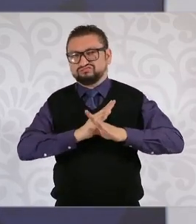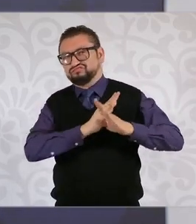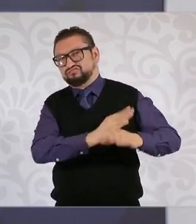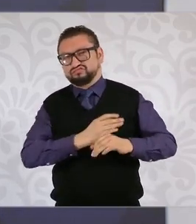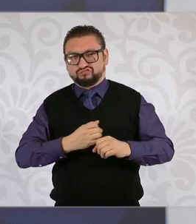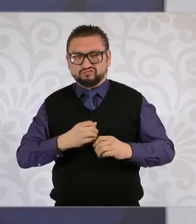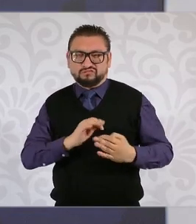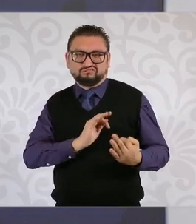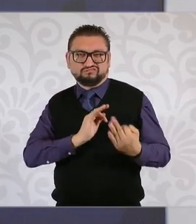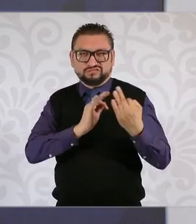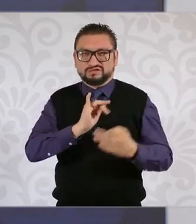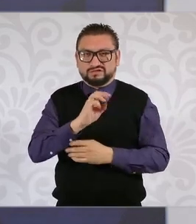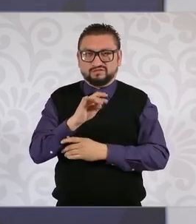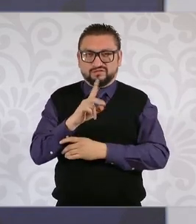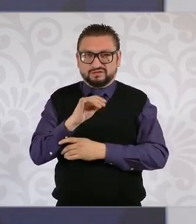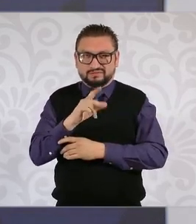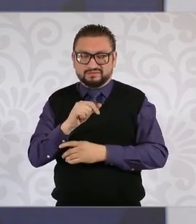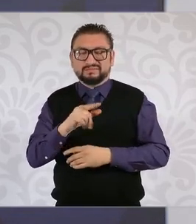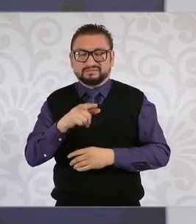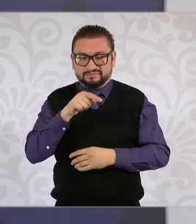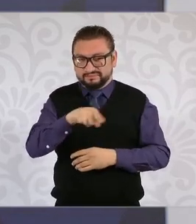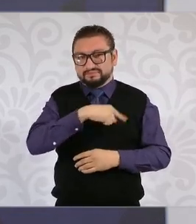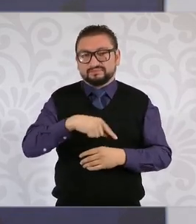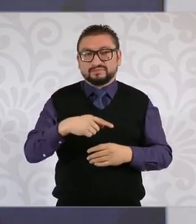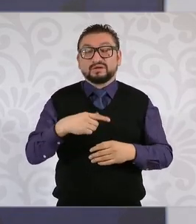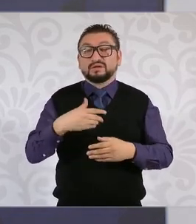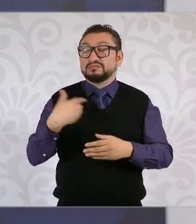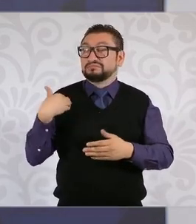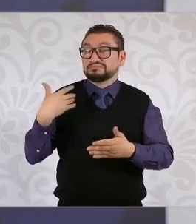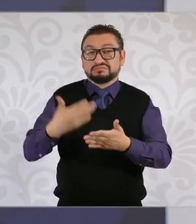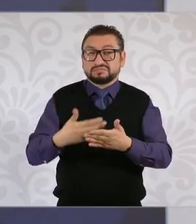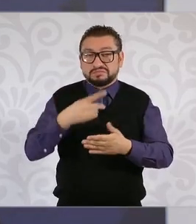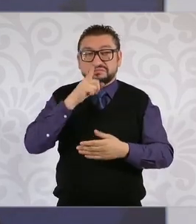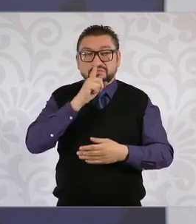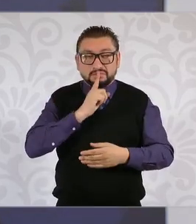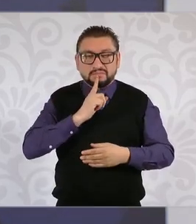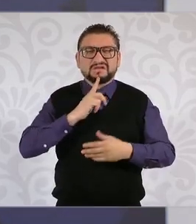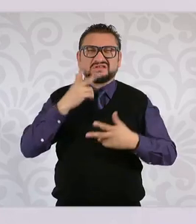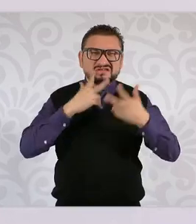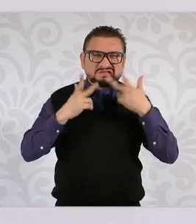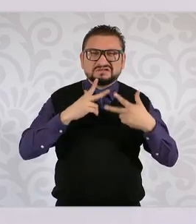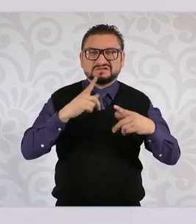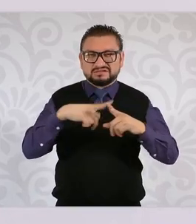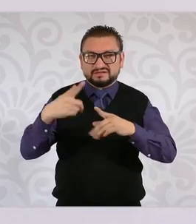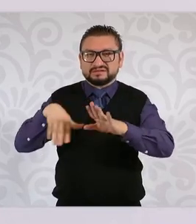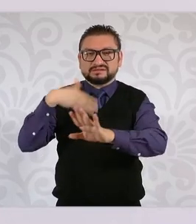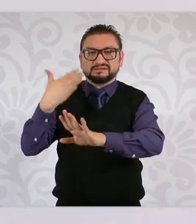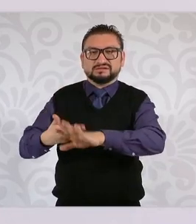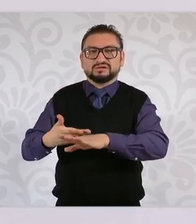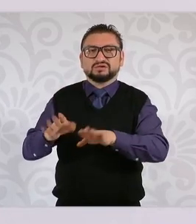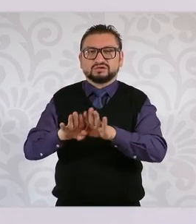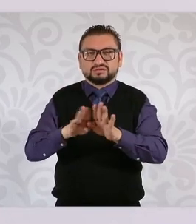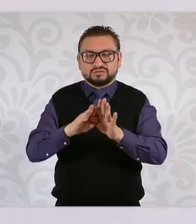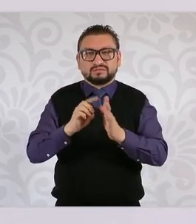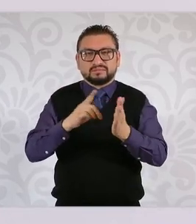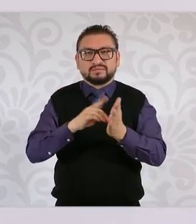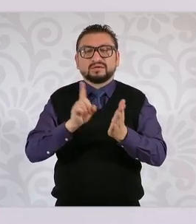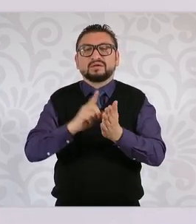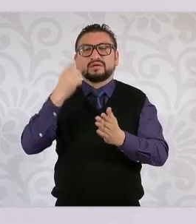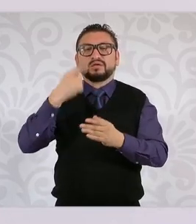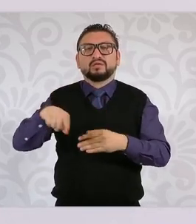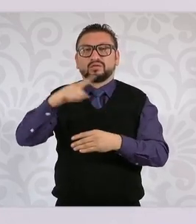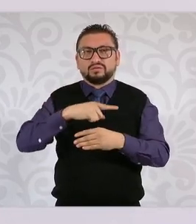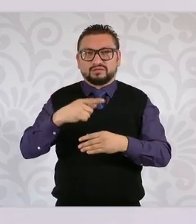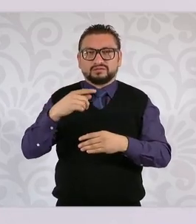Durante estos últimos días hubo una avalancha de mentiras y tergiversaciones para desacreditar el método de insaculación que